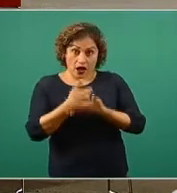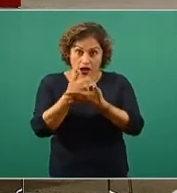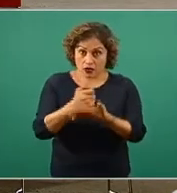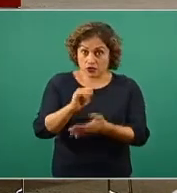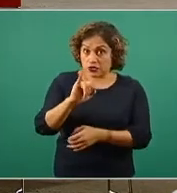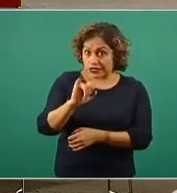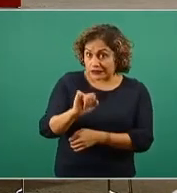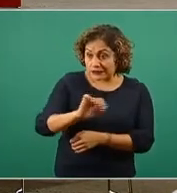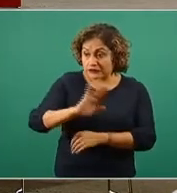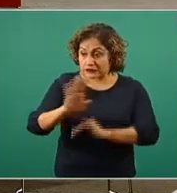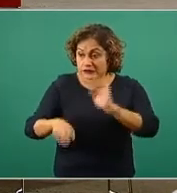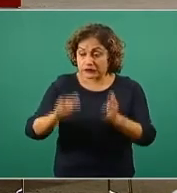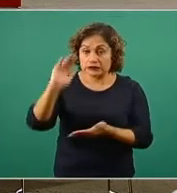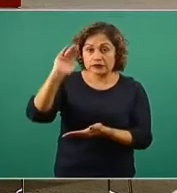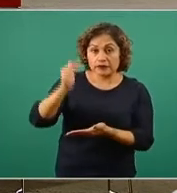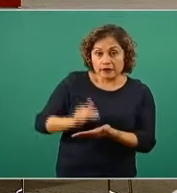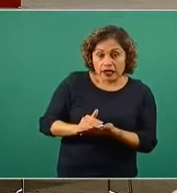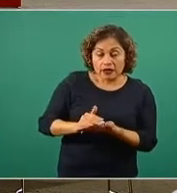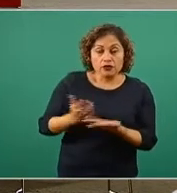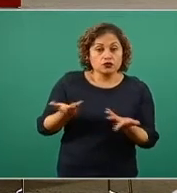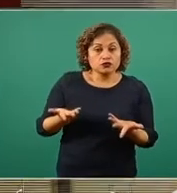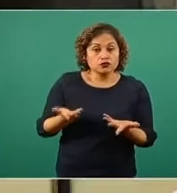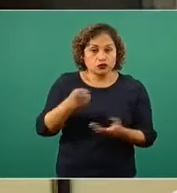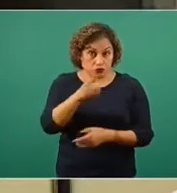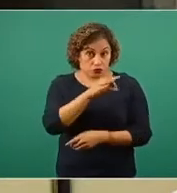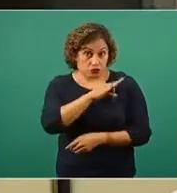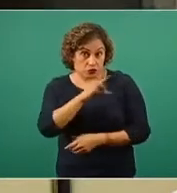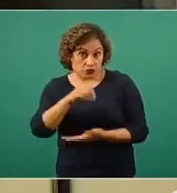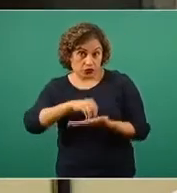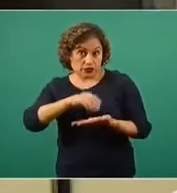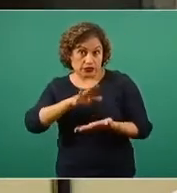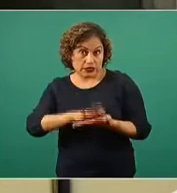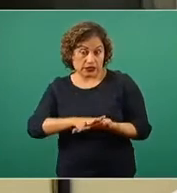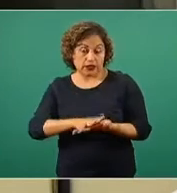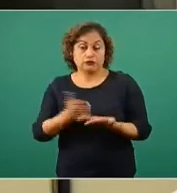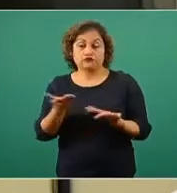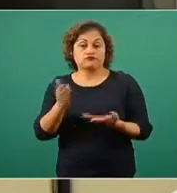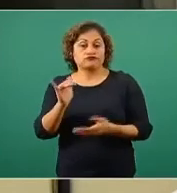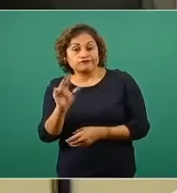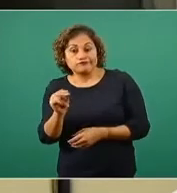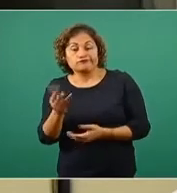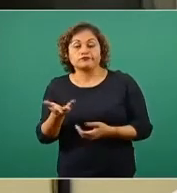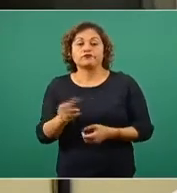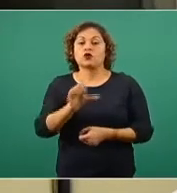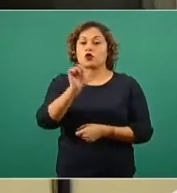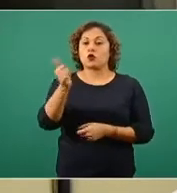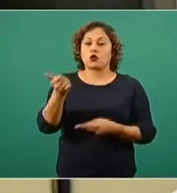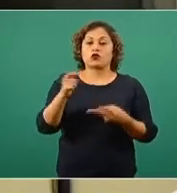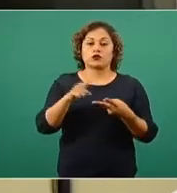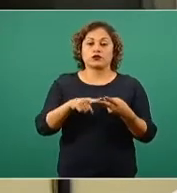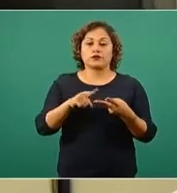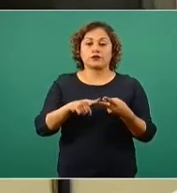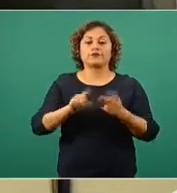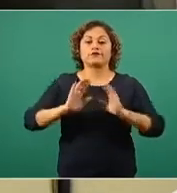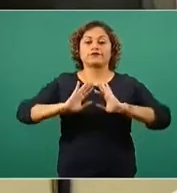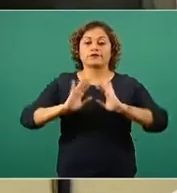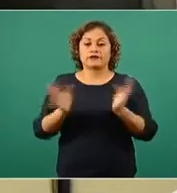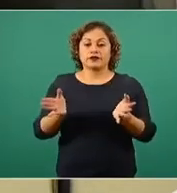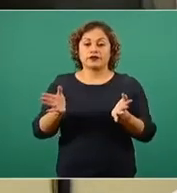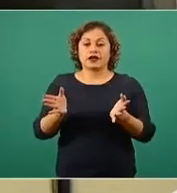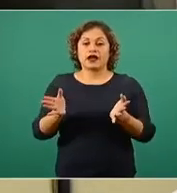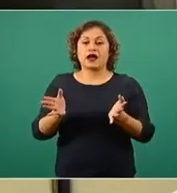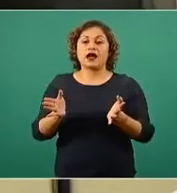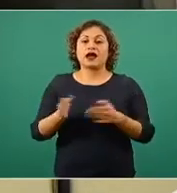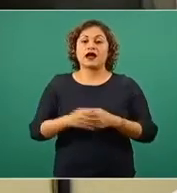no. Y otra cosa también, ya salió desmentido por la página de Infodemia, una